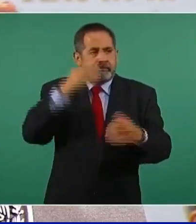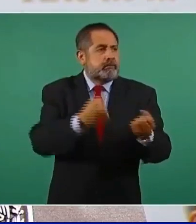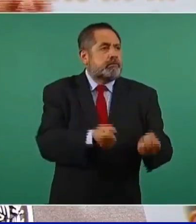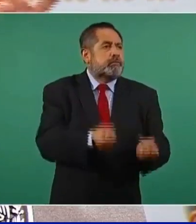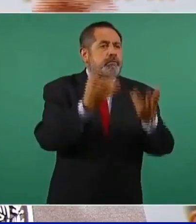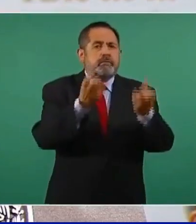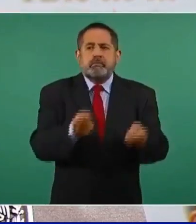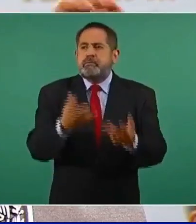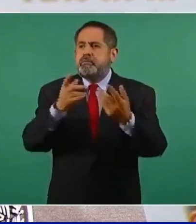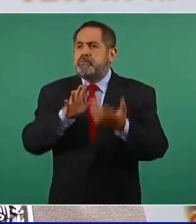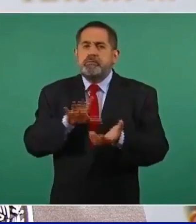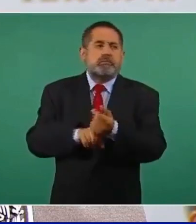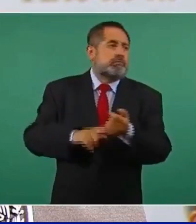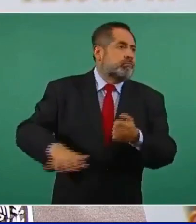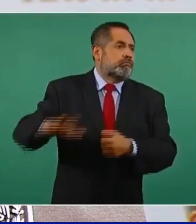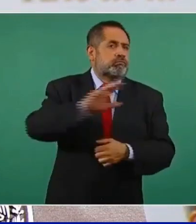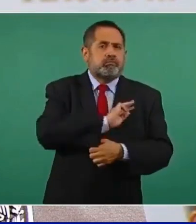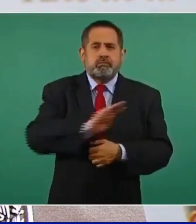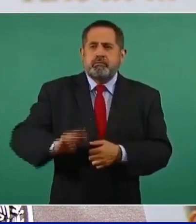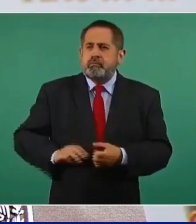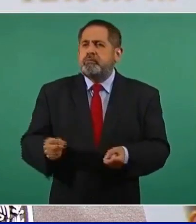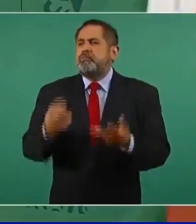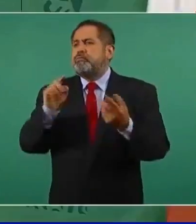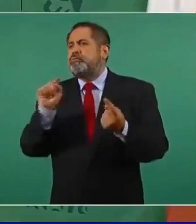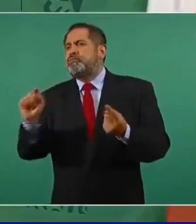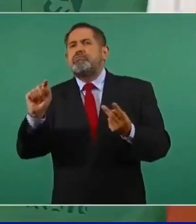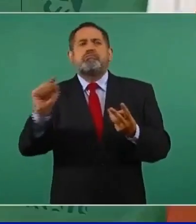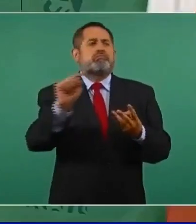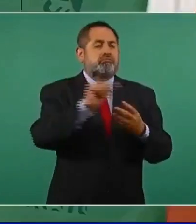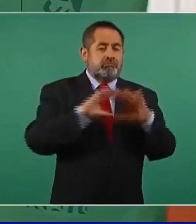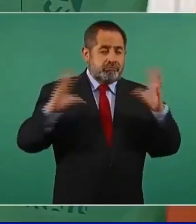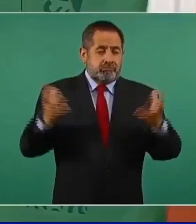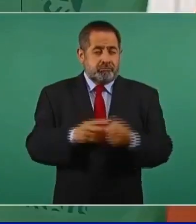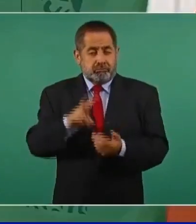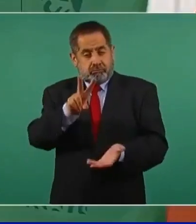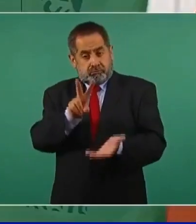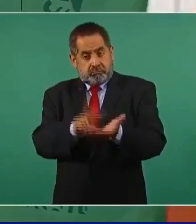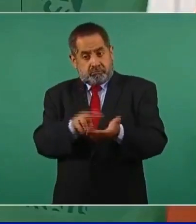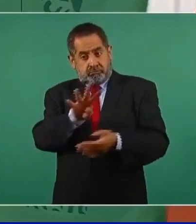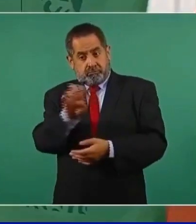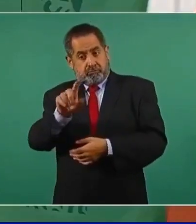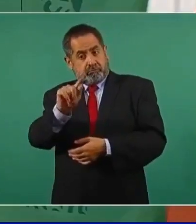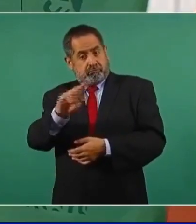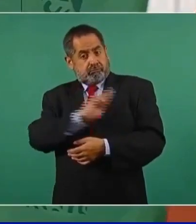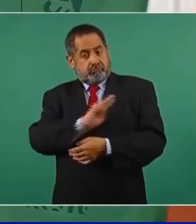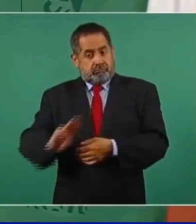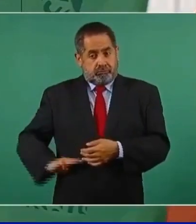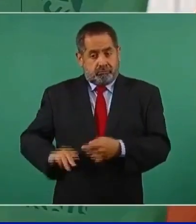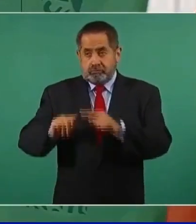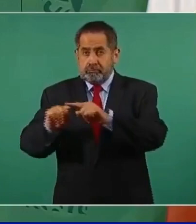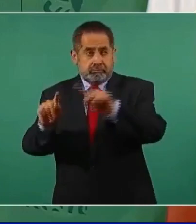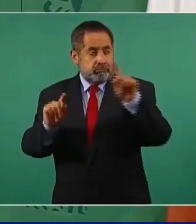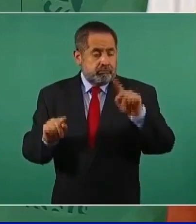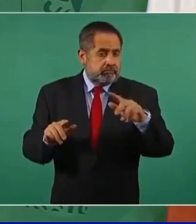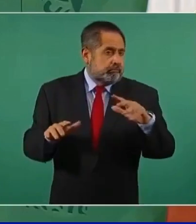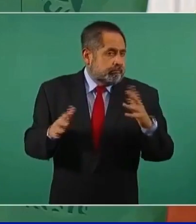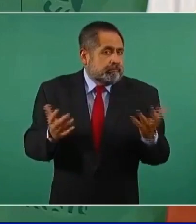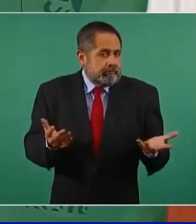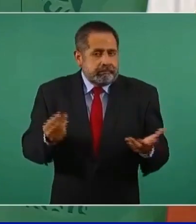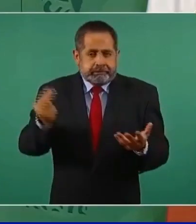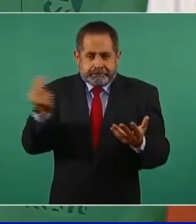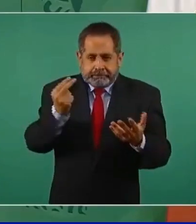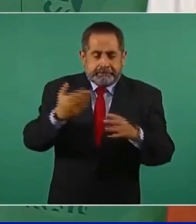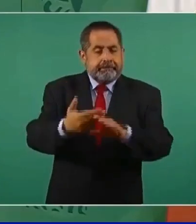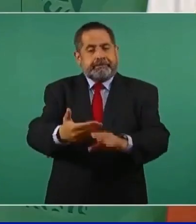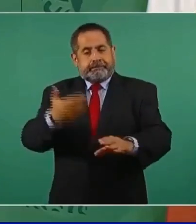municipio por municipio, poblado por poblado. Hay dos mil 470 municipios en el país y nos es de mucha ayuda tener